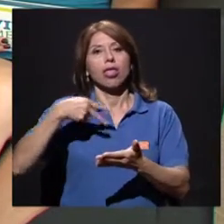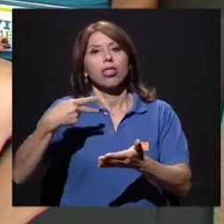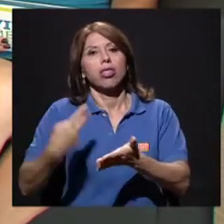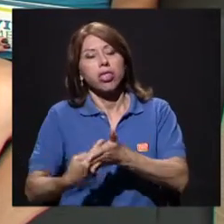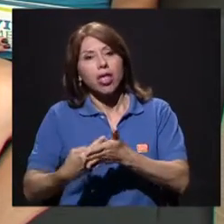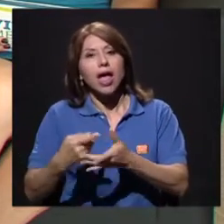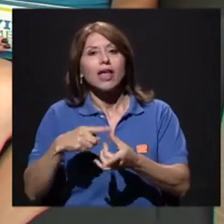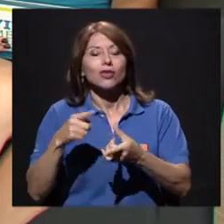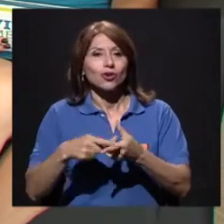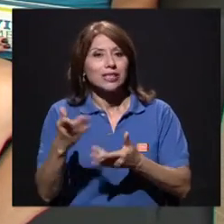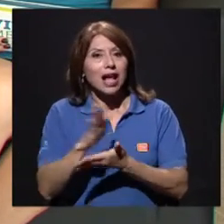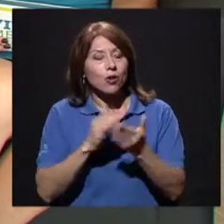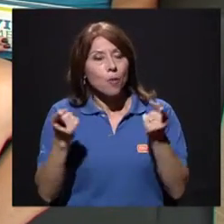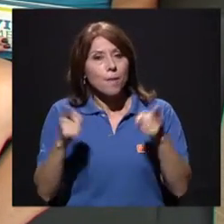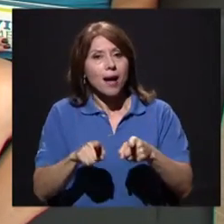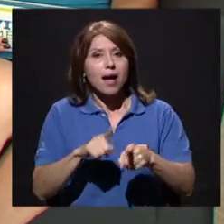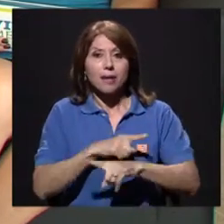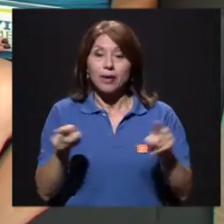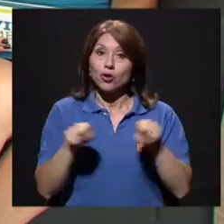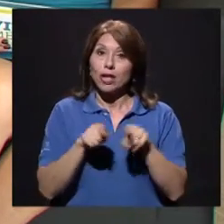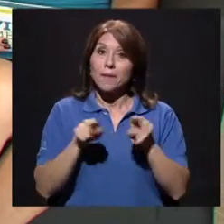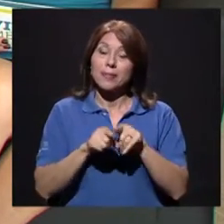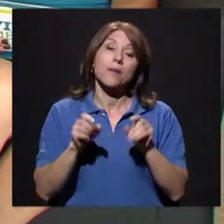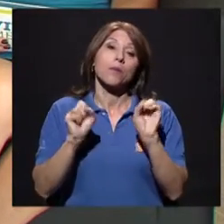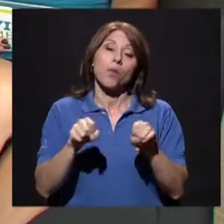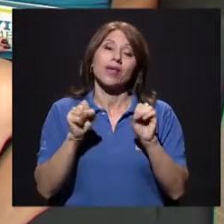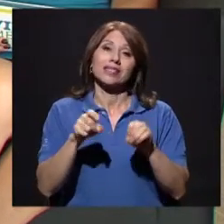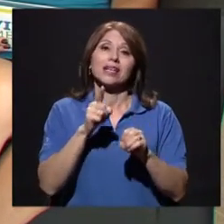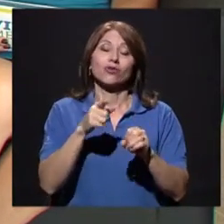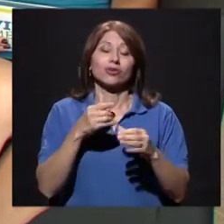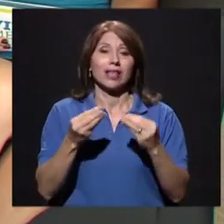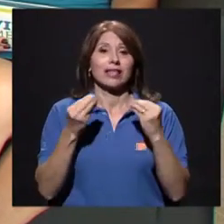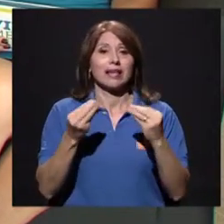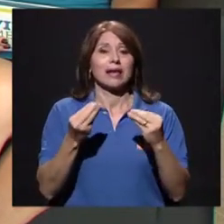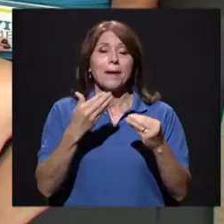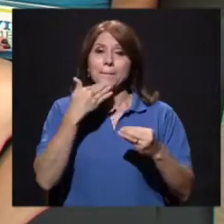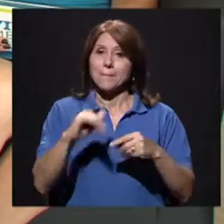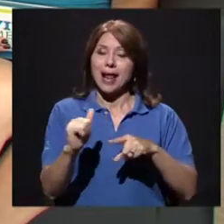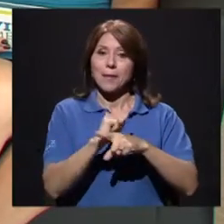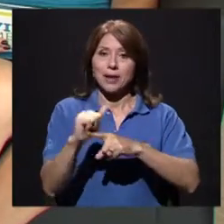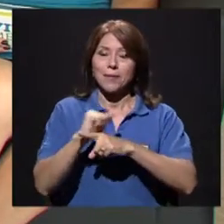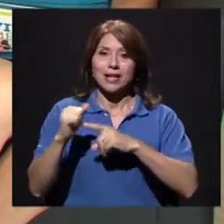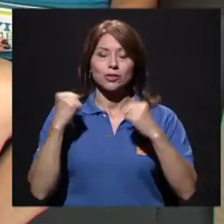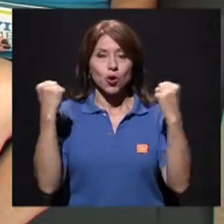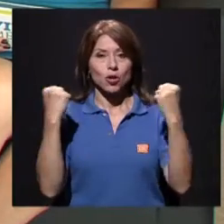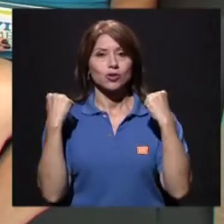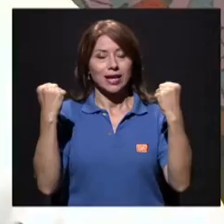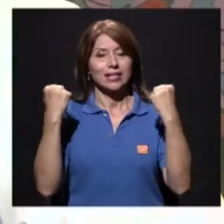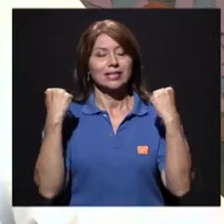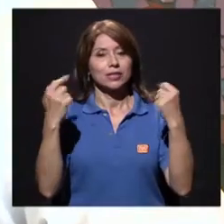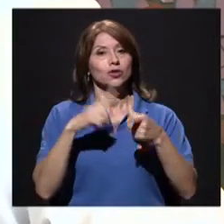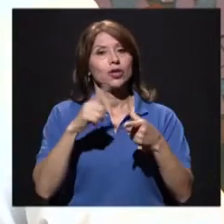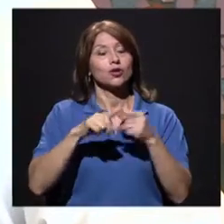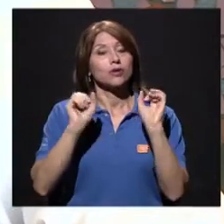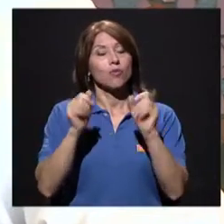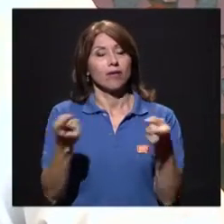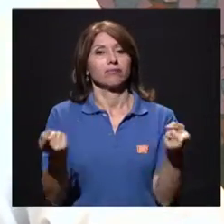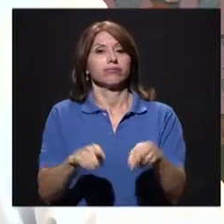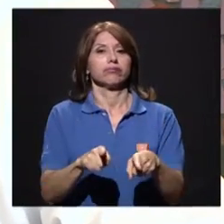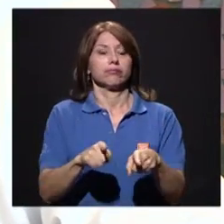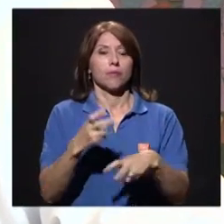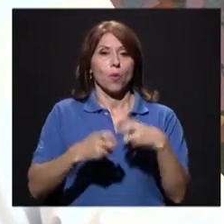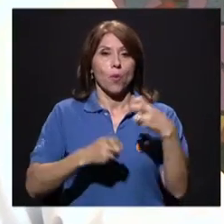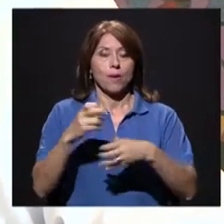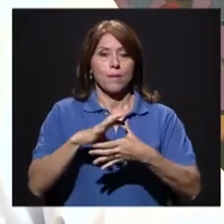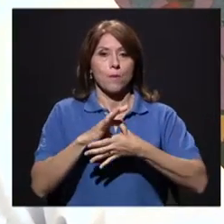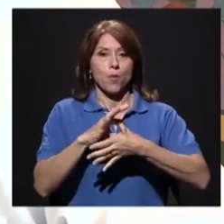también lesiones por sobreuso, por sobrecarga de los músculos, una mala preparación. Don Omar, esa era la pregunta